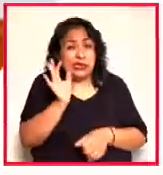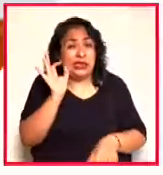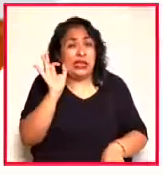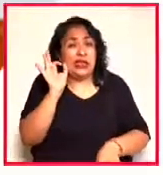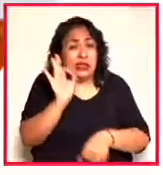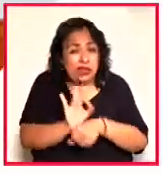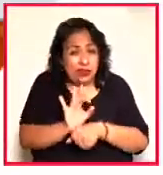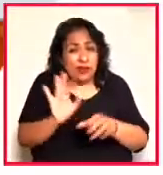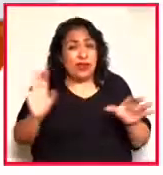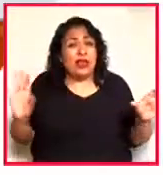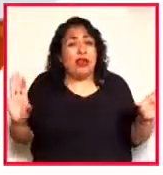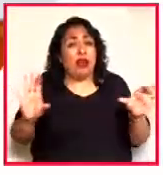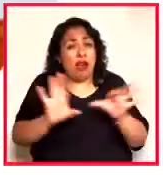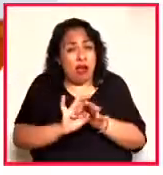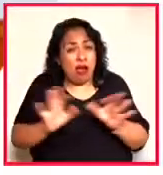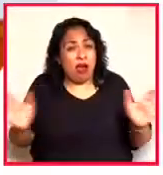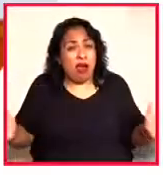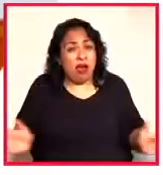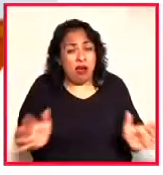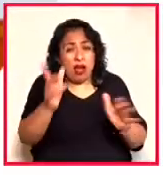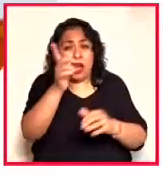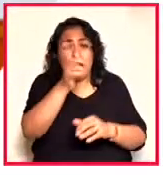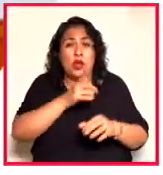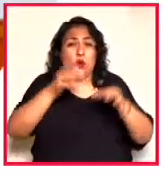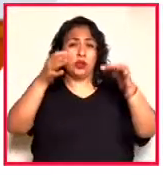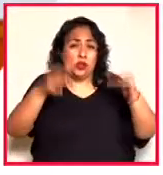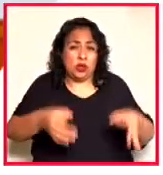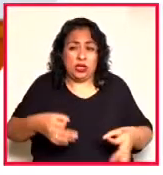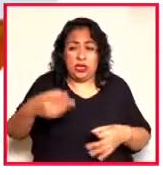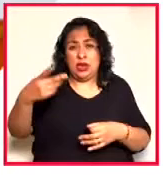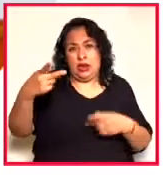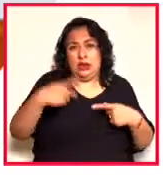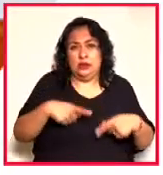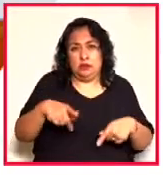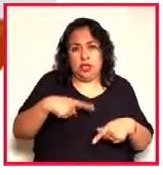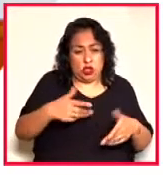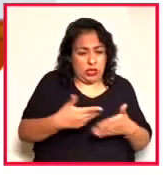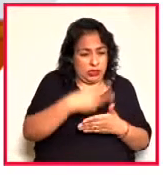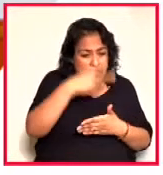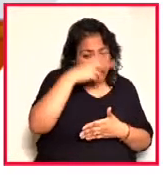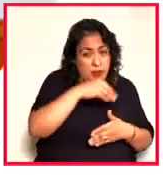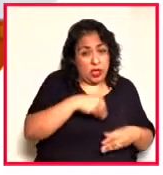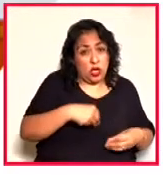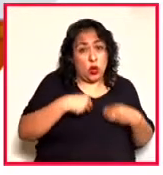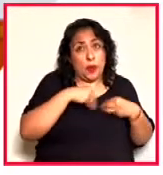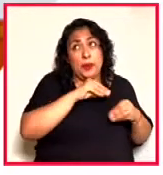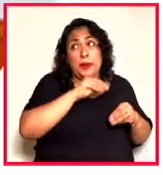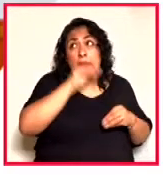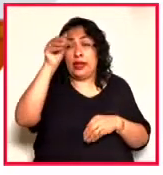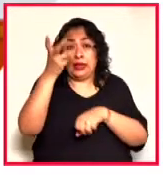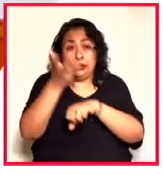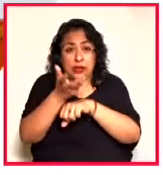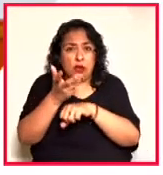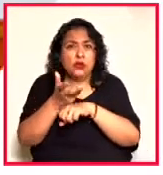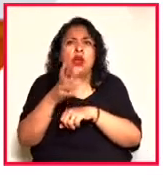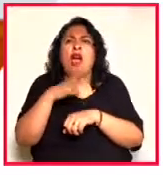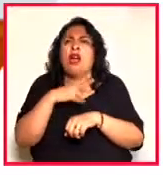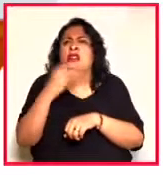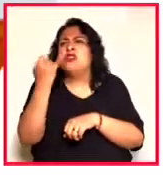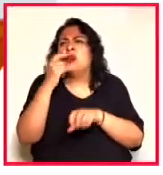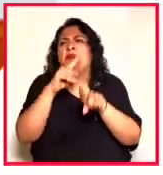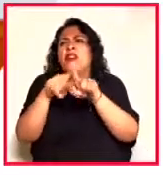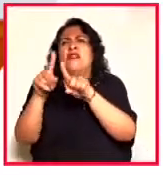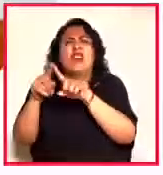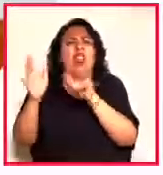impulsar las lenguas originarias de los mexicanos que viven en Estados Unidos y que también hablan muchas otras lenguas originarias